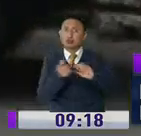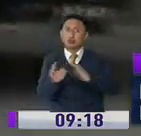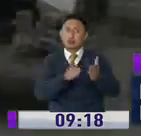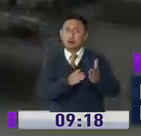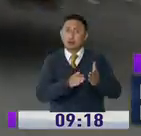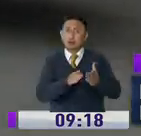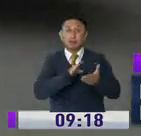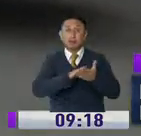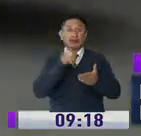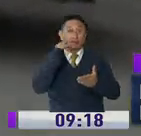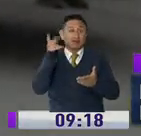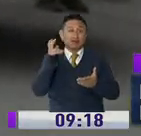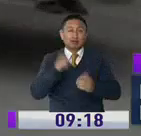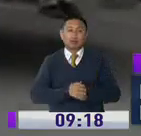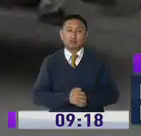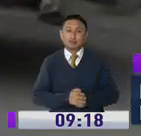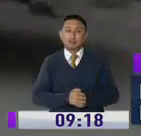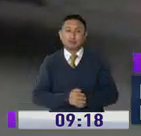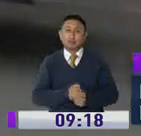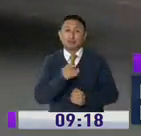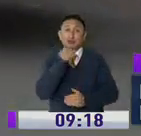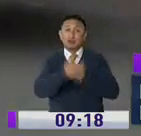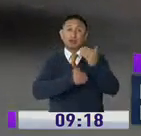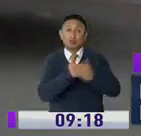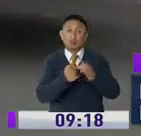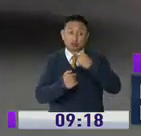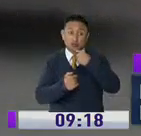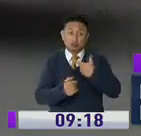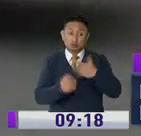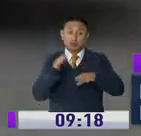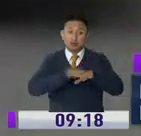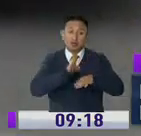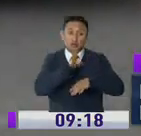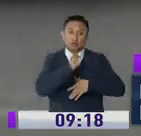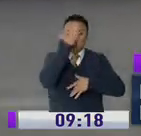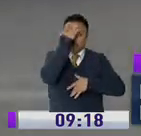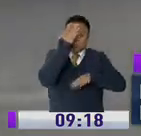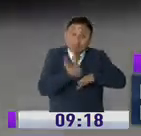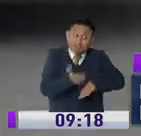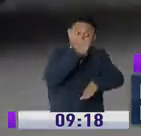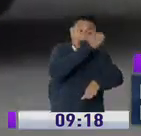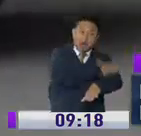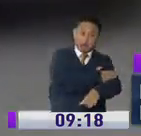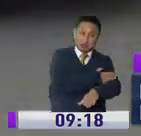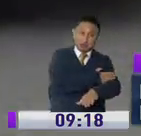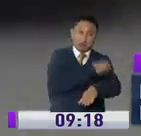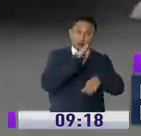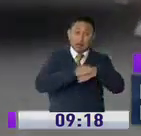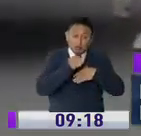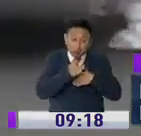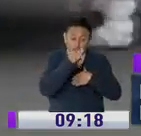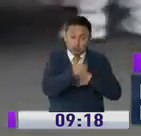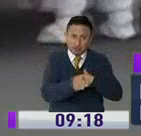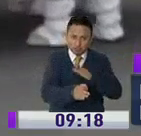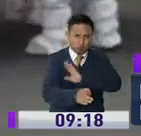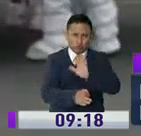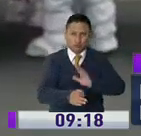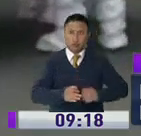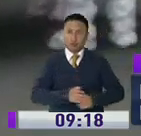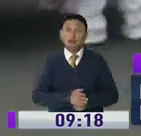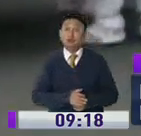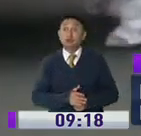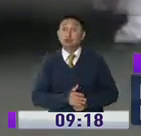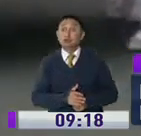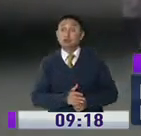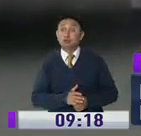Horas después, trascendió que su muerte se debió a una enfermedad que padecía hace algún tiempo y se descartó que fuera